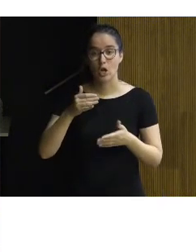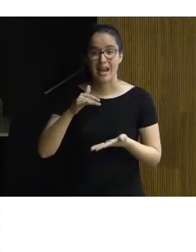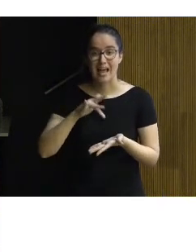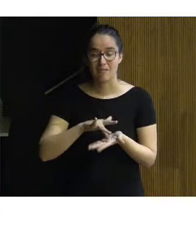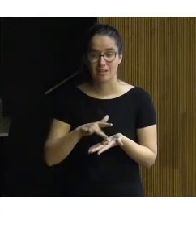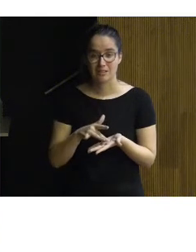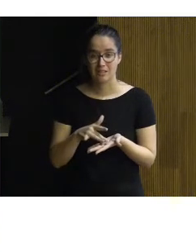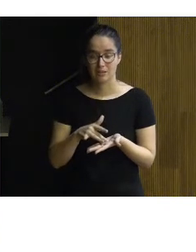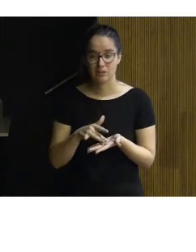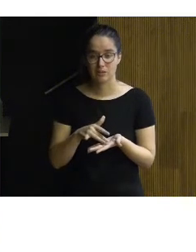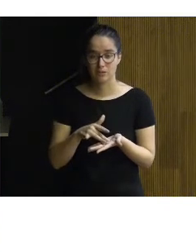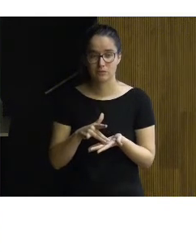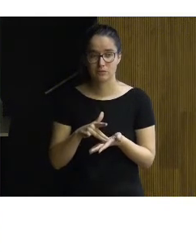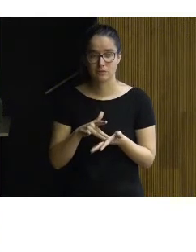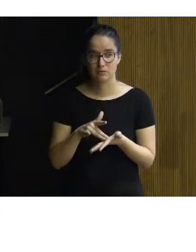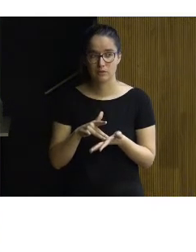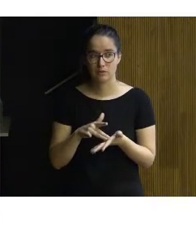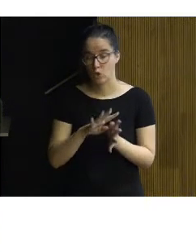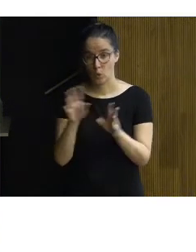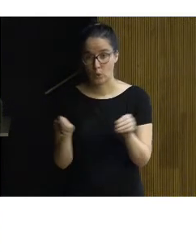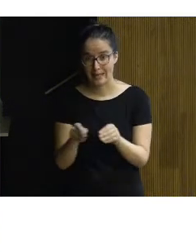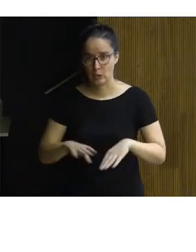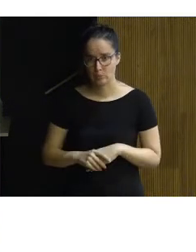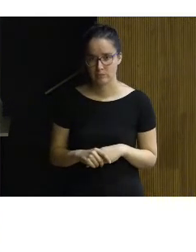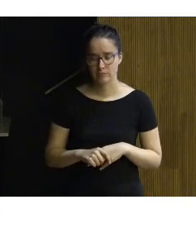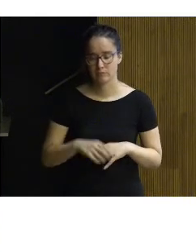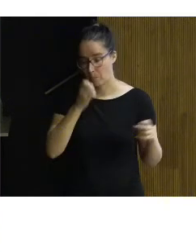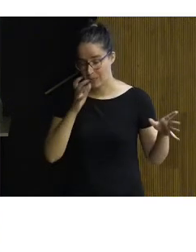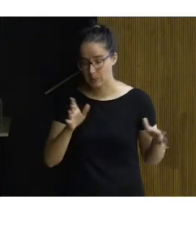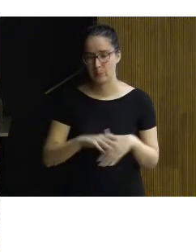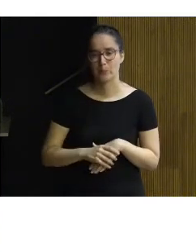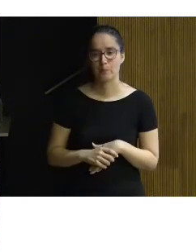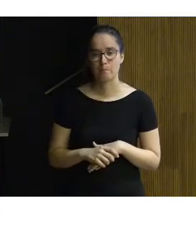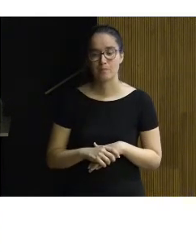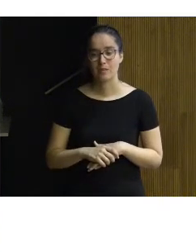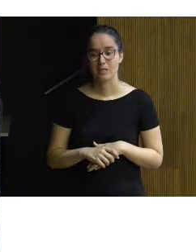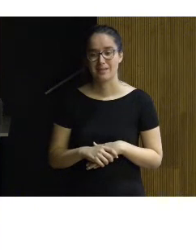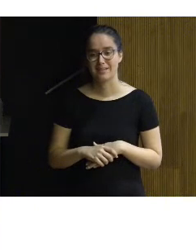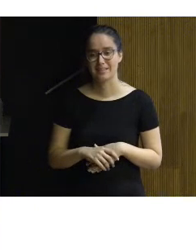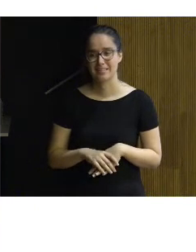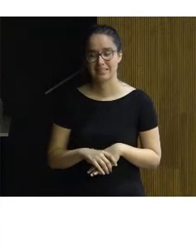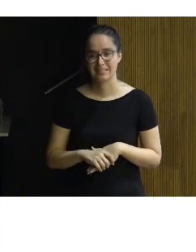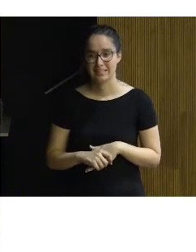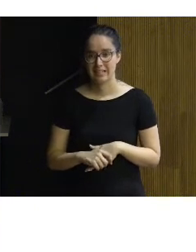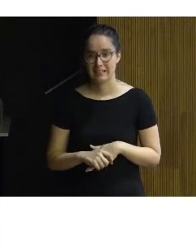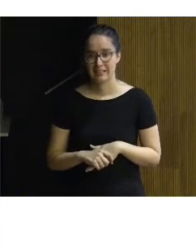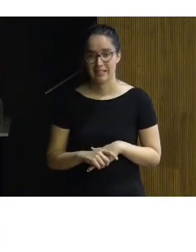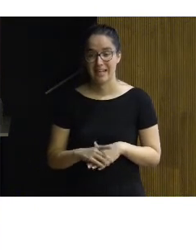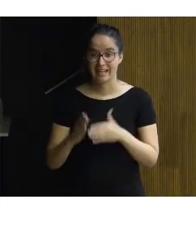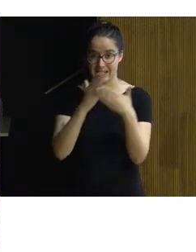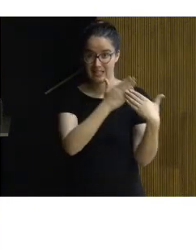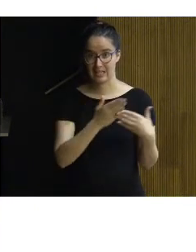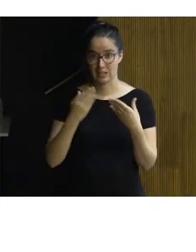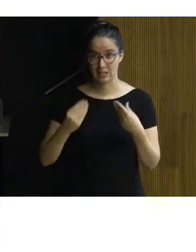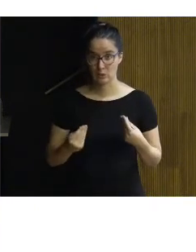dos minutos o cuánto ya me he pasado concluyendo bien pues en esa en ese estudio